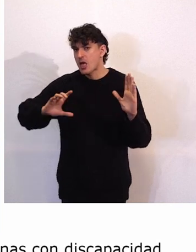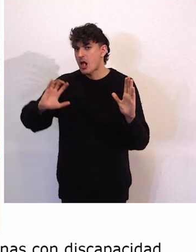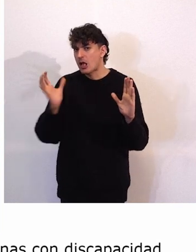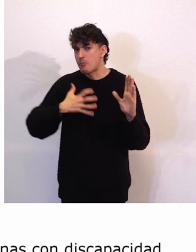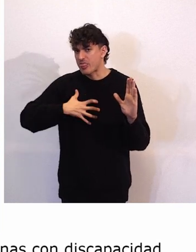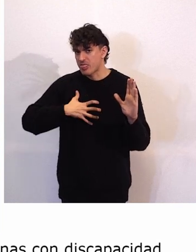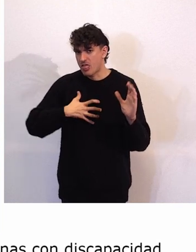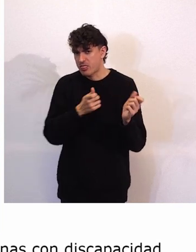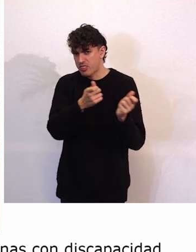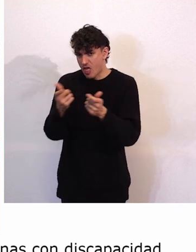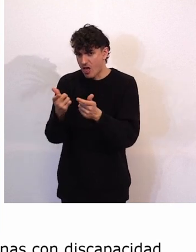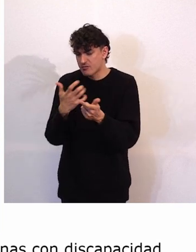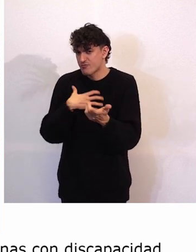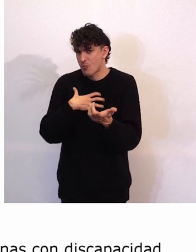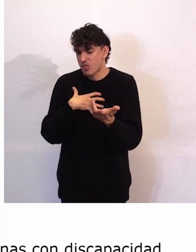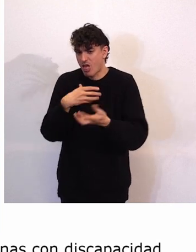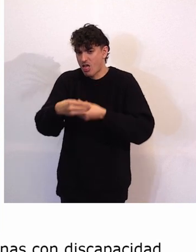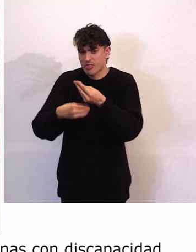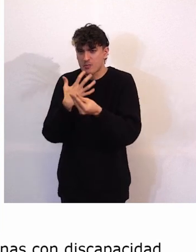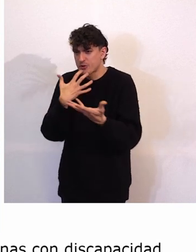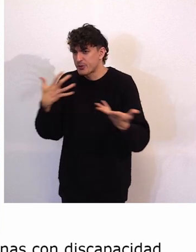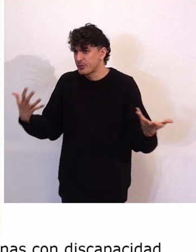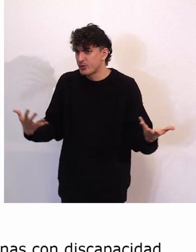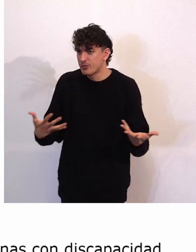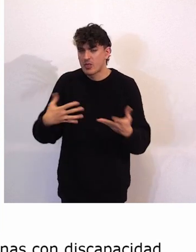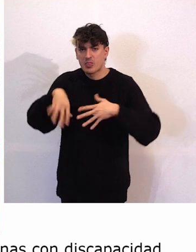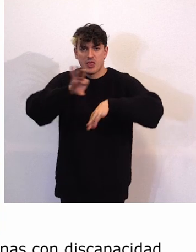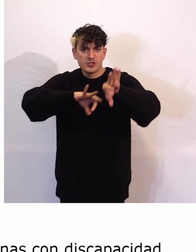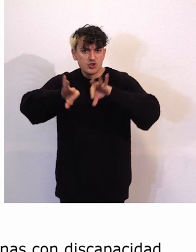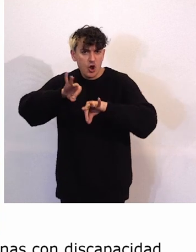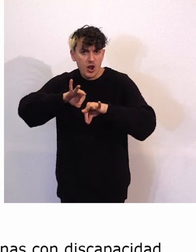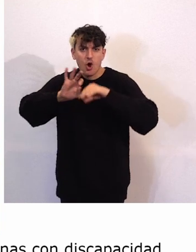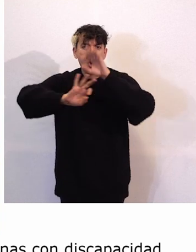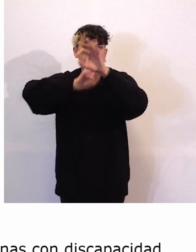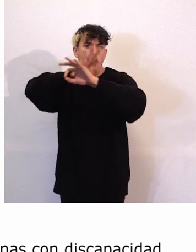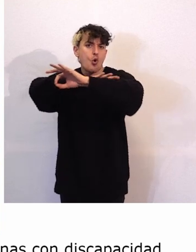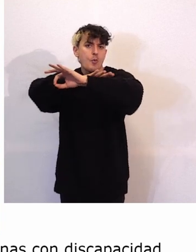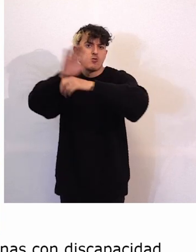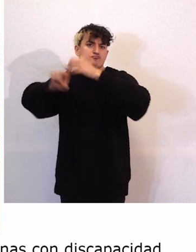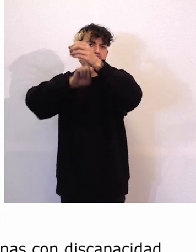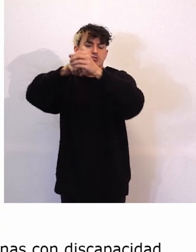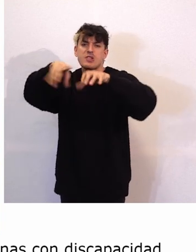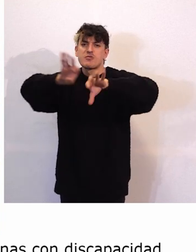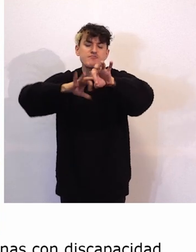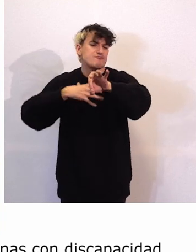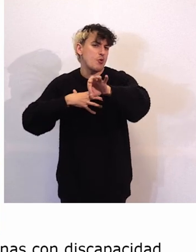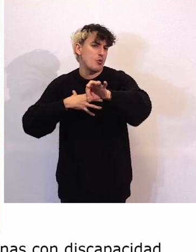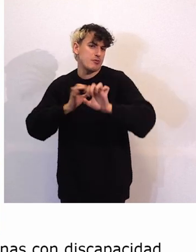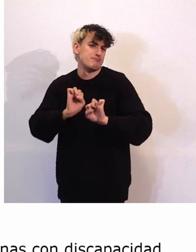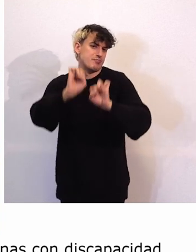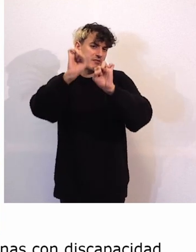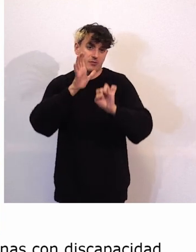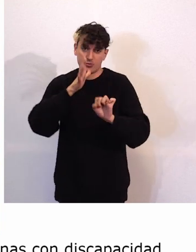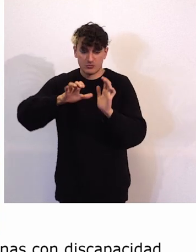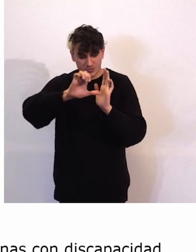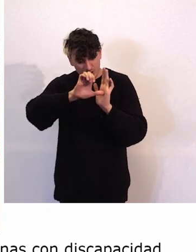compatible con ejercer funciones o tomar decisiones en los órganos de gobierno. Por lo tanto, fue necesario que se cambiaran